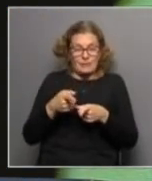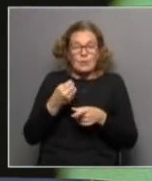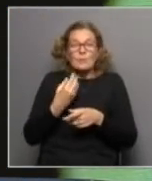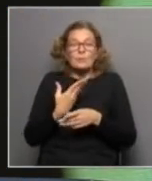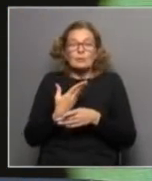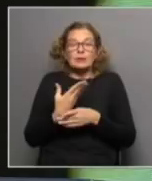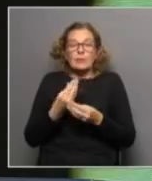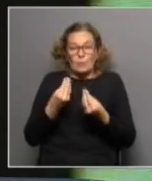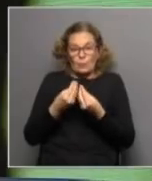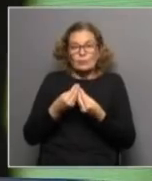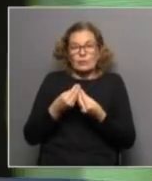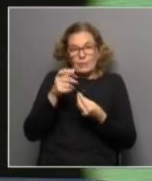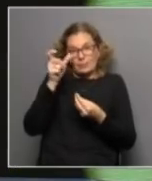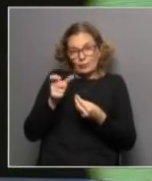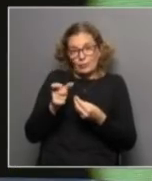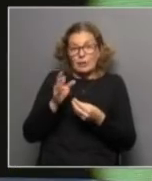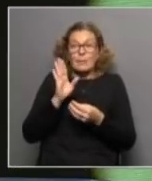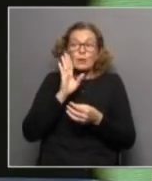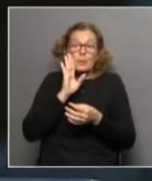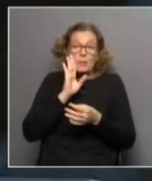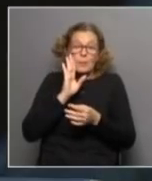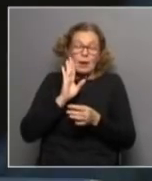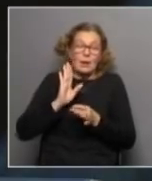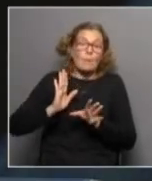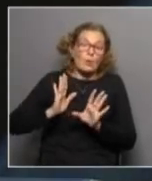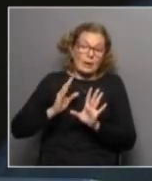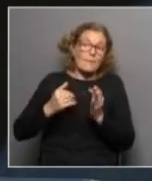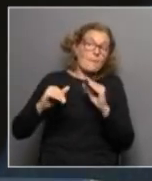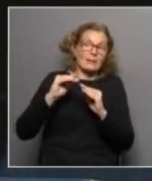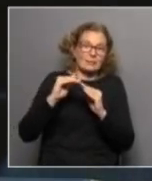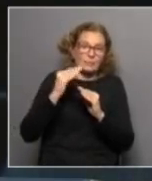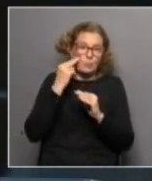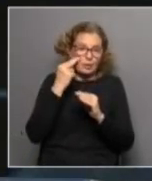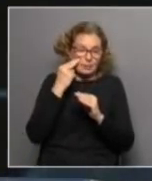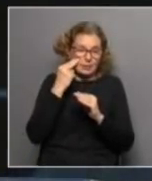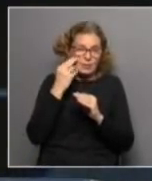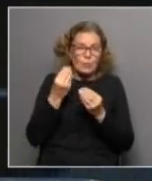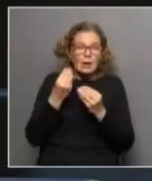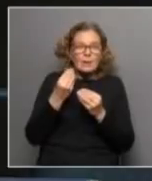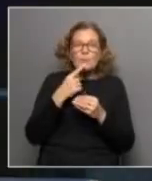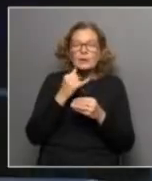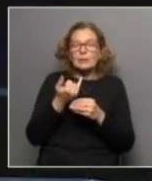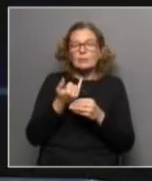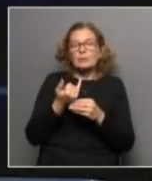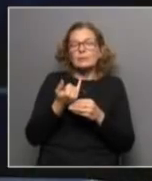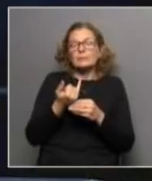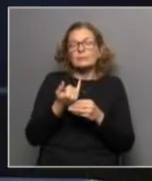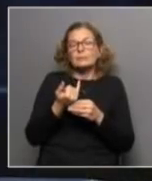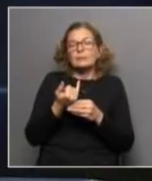de muchas personas, pero particularmente de las mujeres. Entonces, hay como, cuáles son los ingresos que pueden, cuáles son los